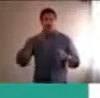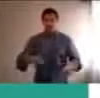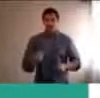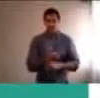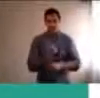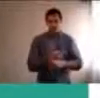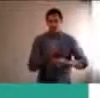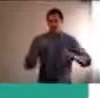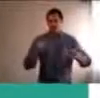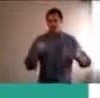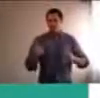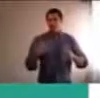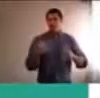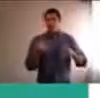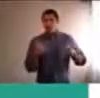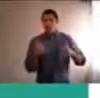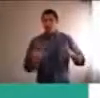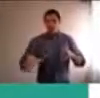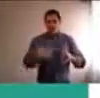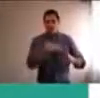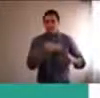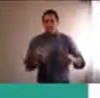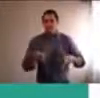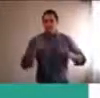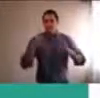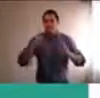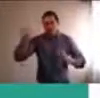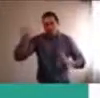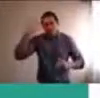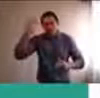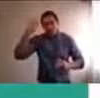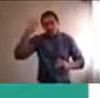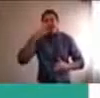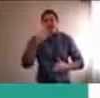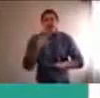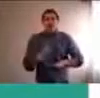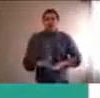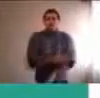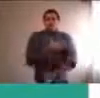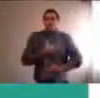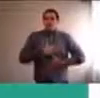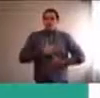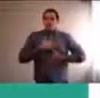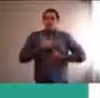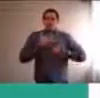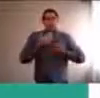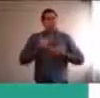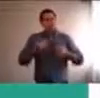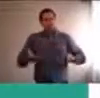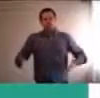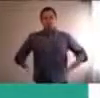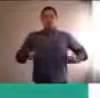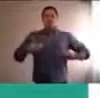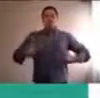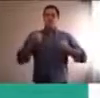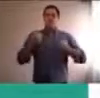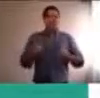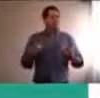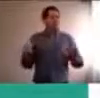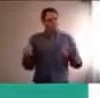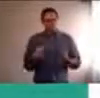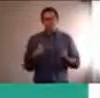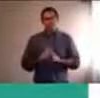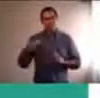es una instancia, de aprendizaje, y de despliegue, emocional, maravillosa, por eso, creo que, tiene que formar, parte,